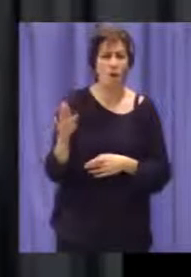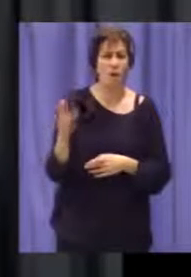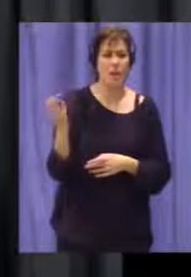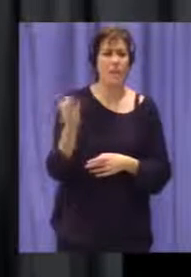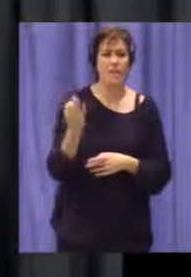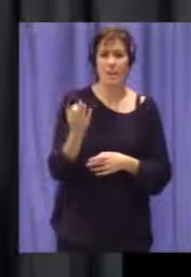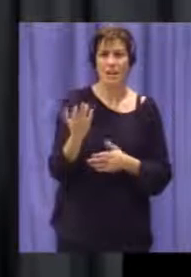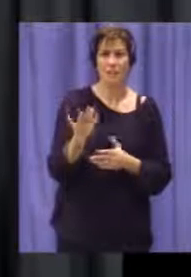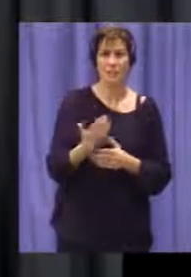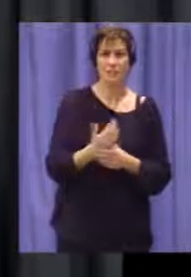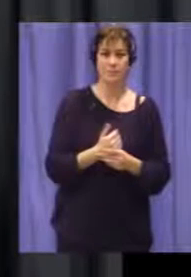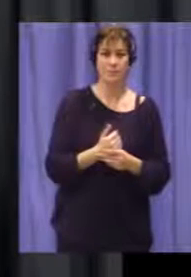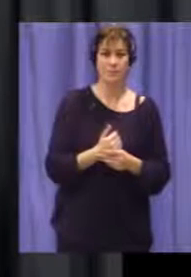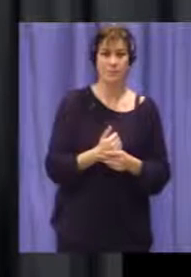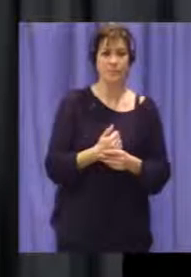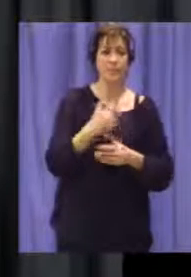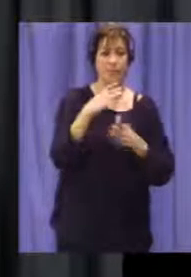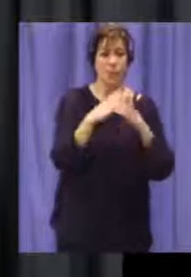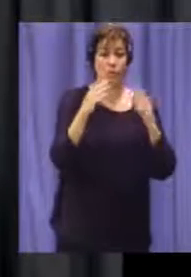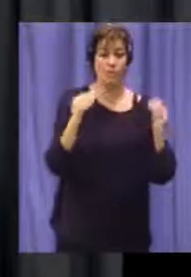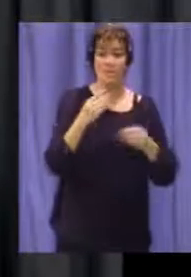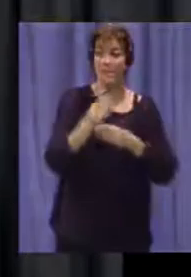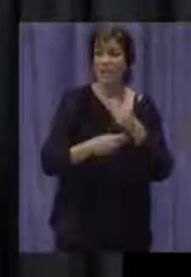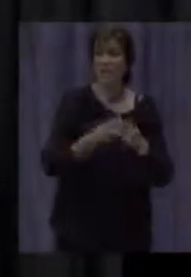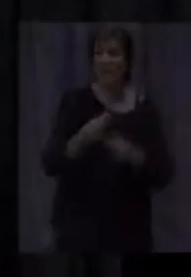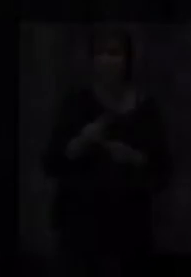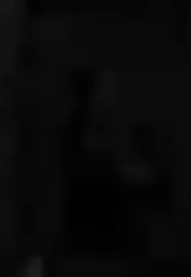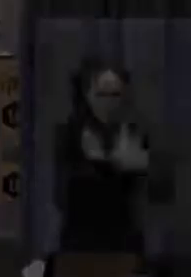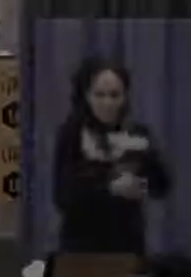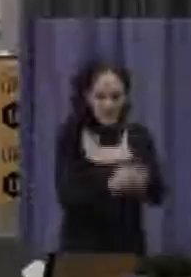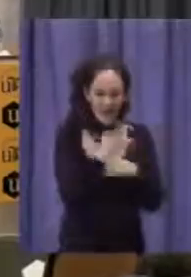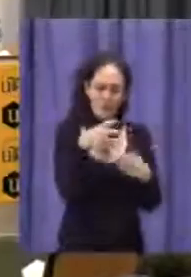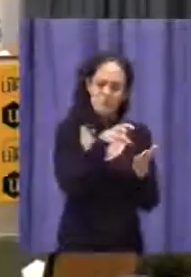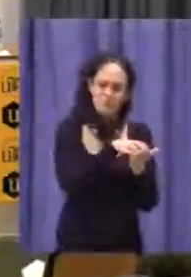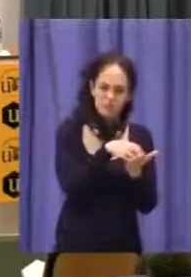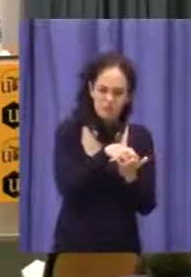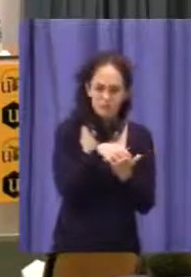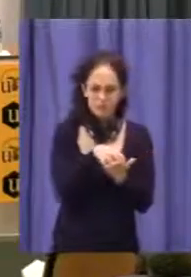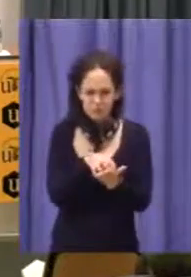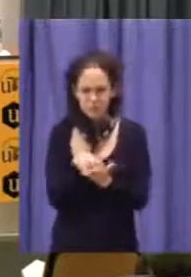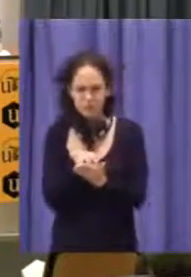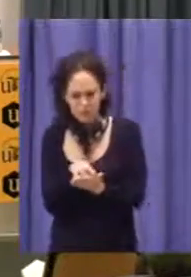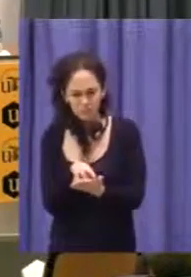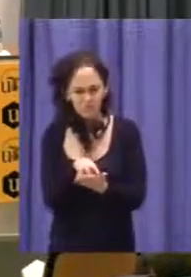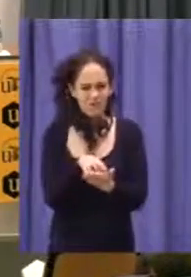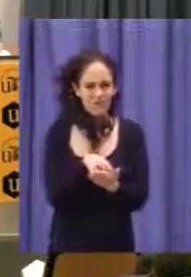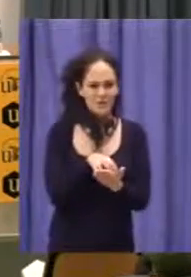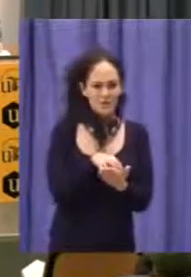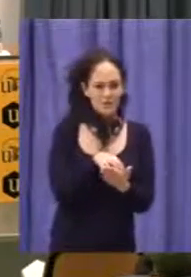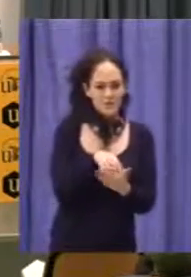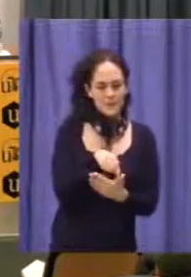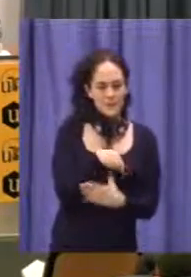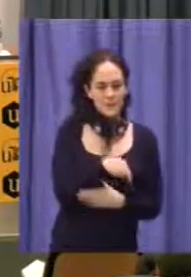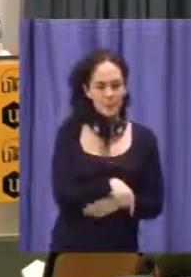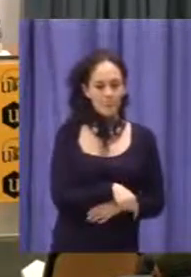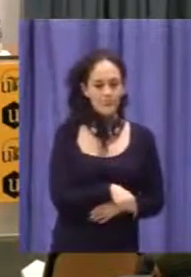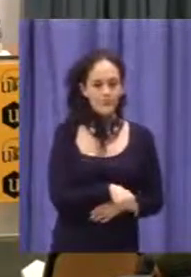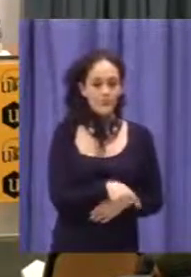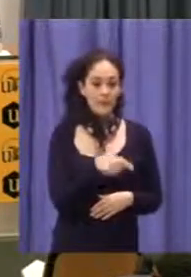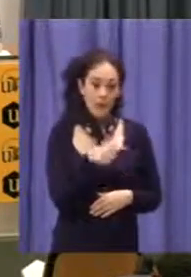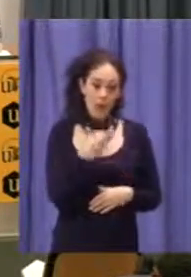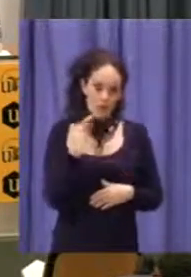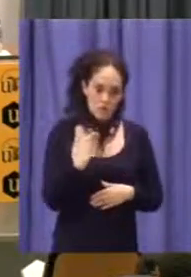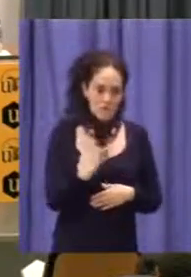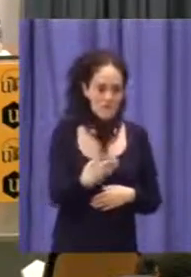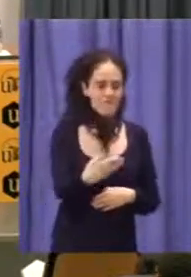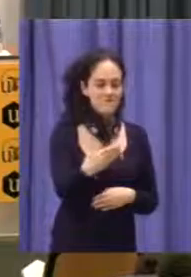las mejores experiencias, lo mejor de la ...lleva más a la confusión que a la calidad de momento. Y lo que nos queda